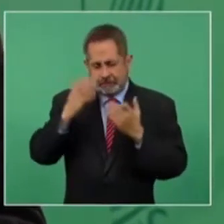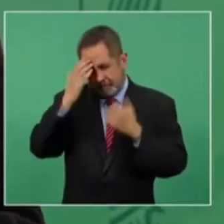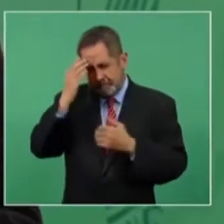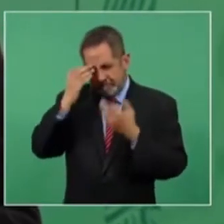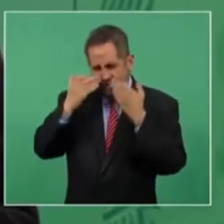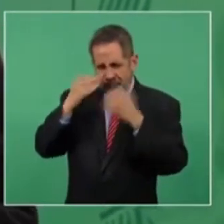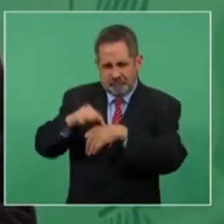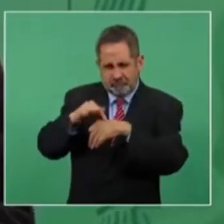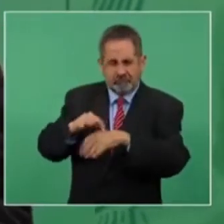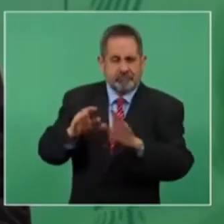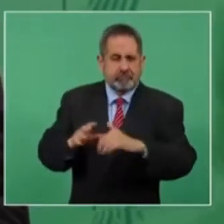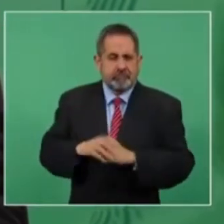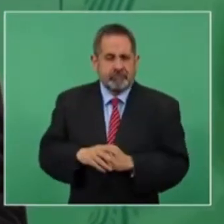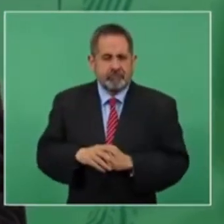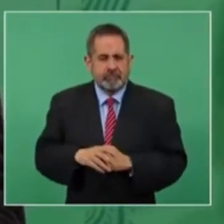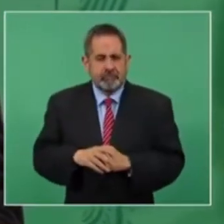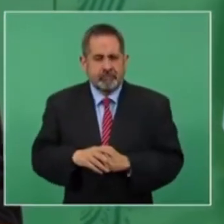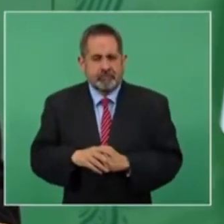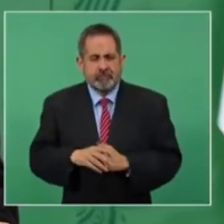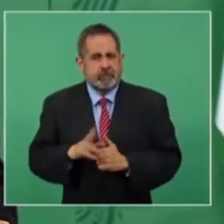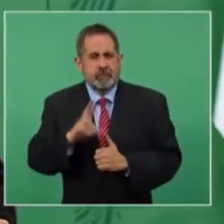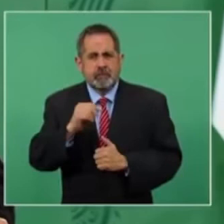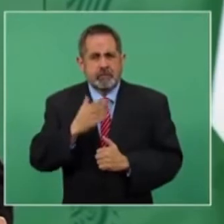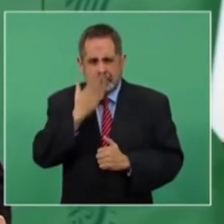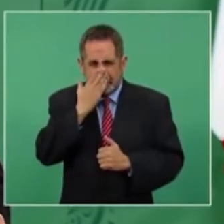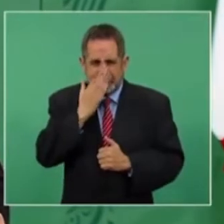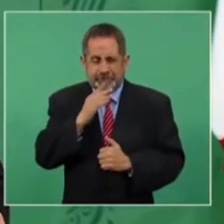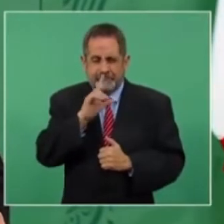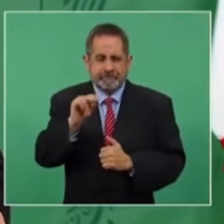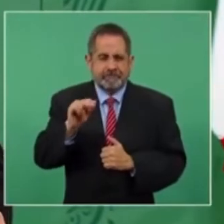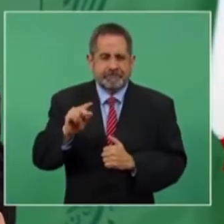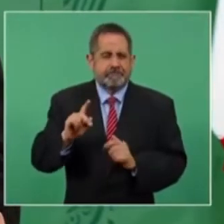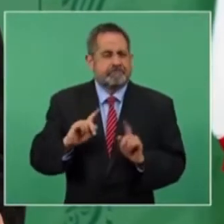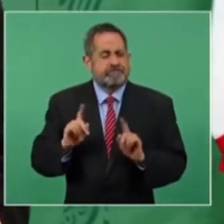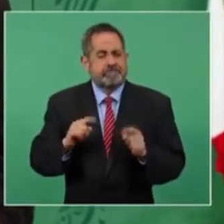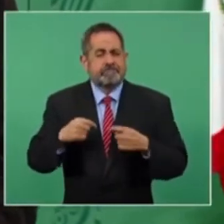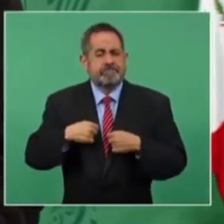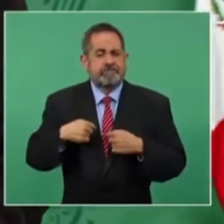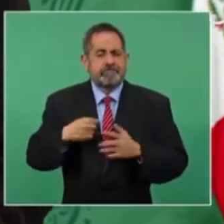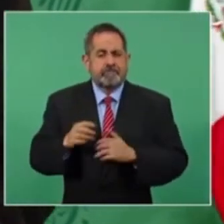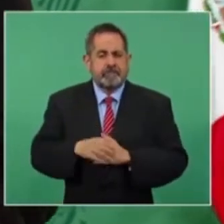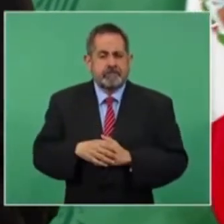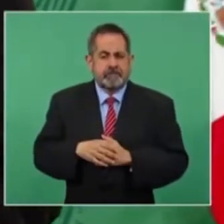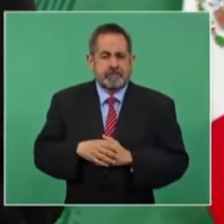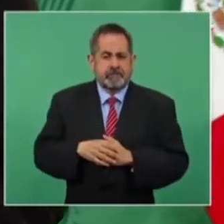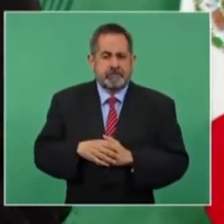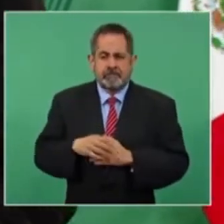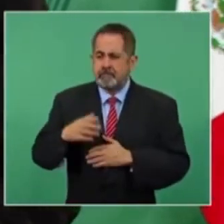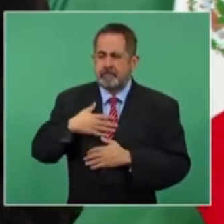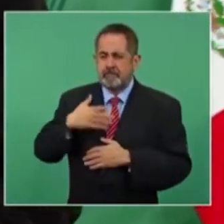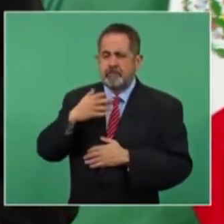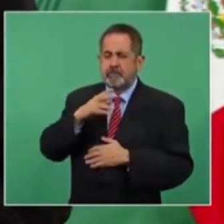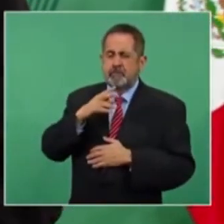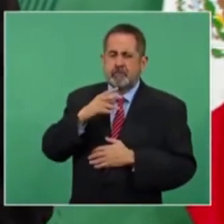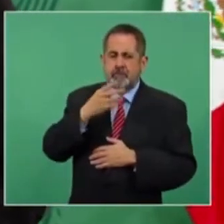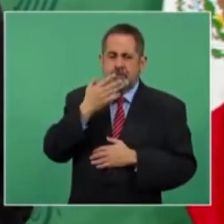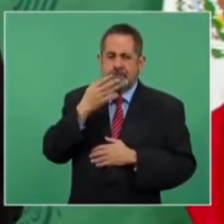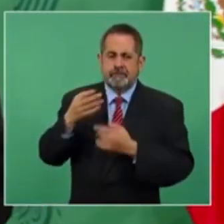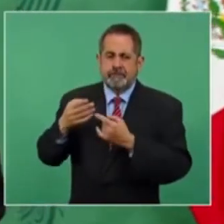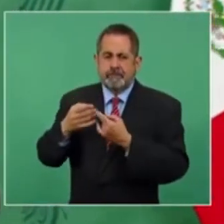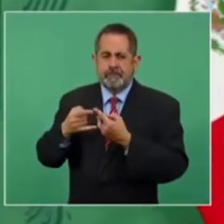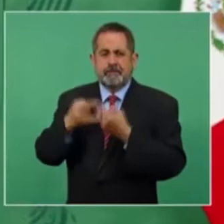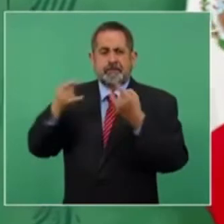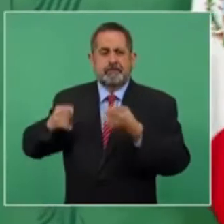no es de buen gusto el que yo les haga una relatoria de los